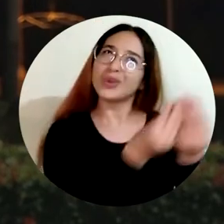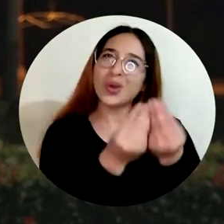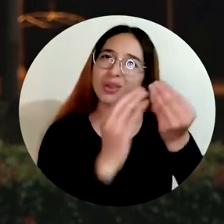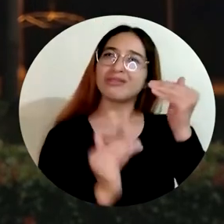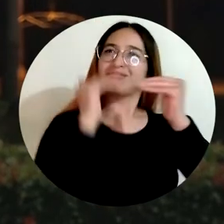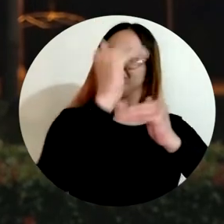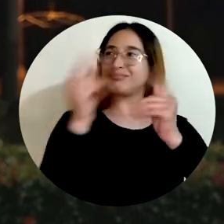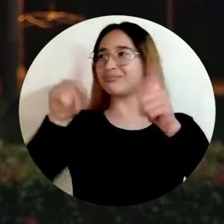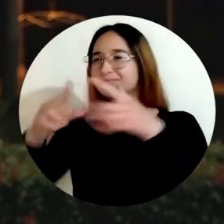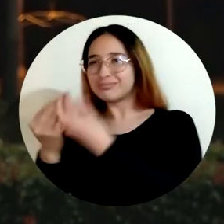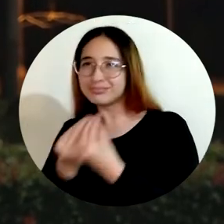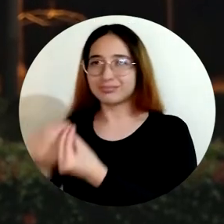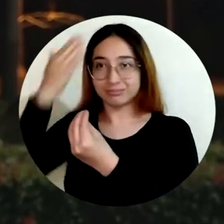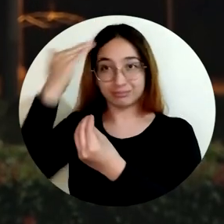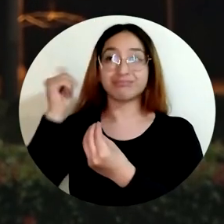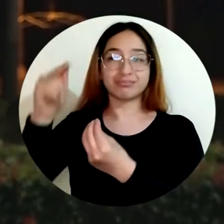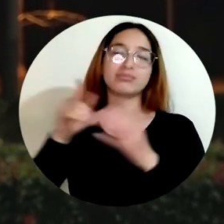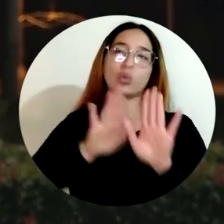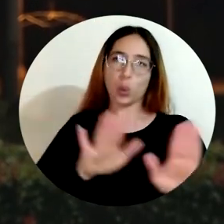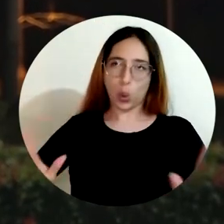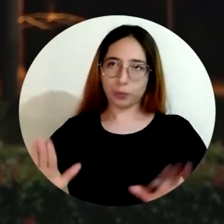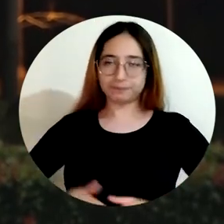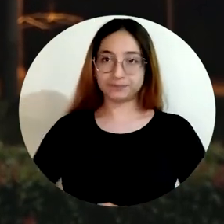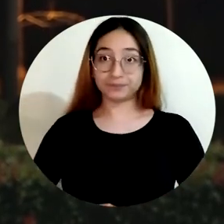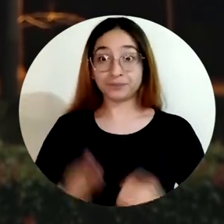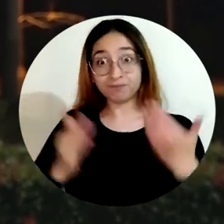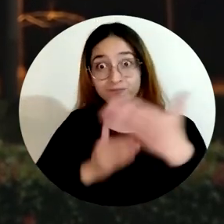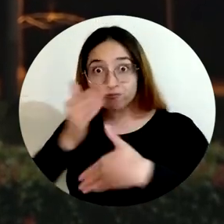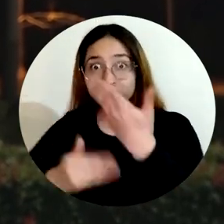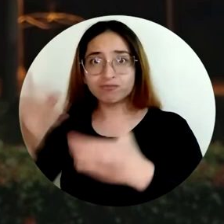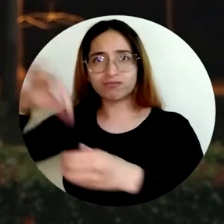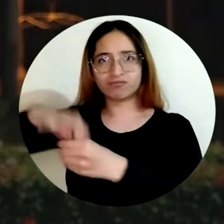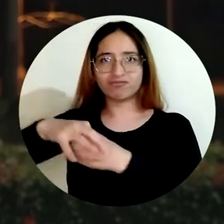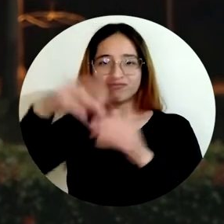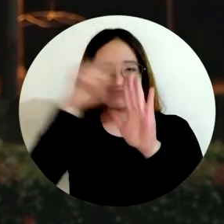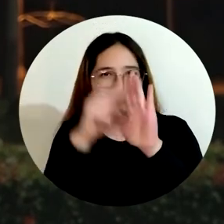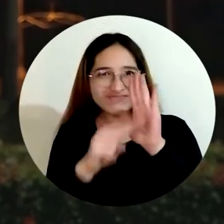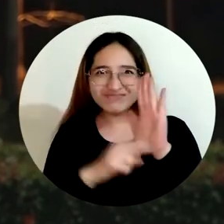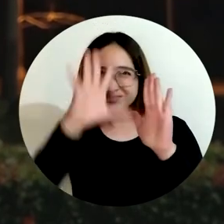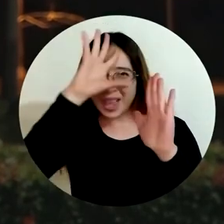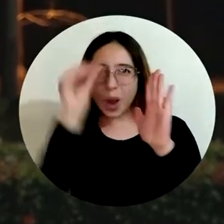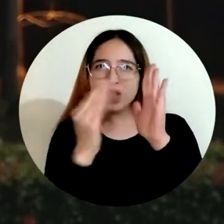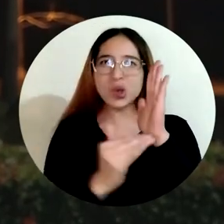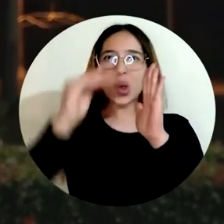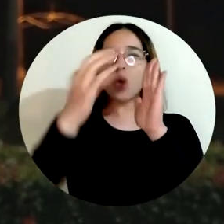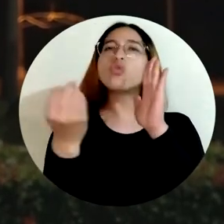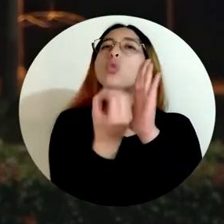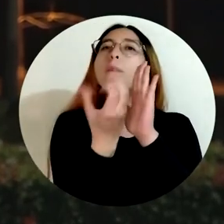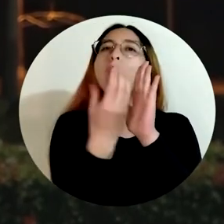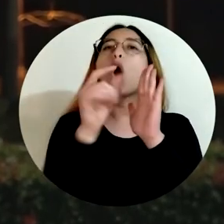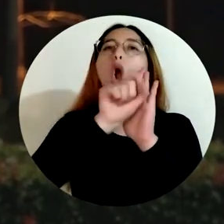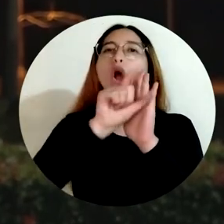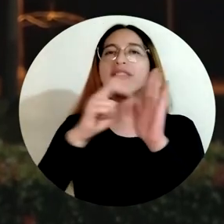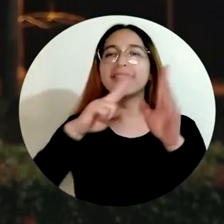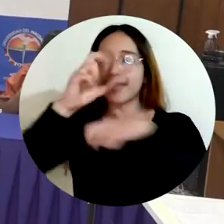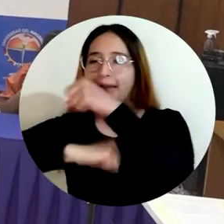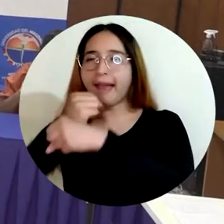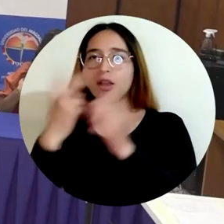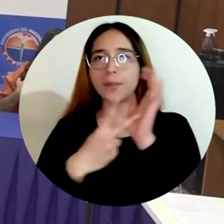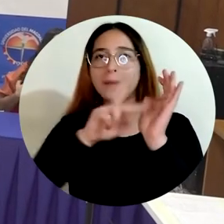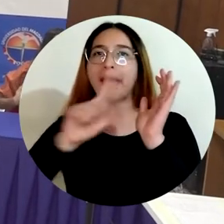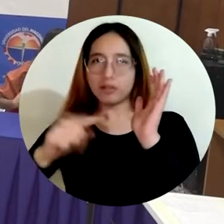personas seleccionadas para representarnos en los diferentes órganos como el Consejo Superior y el Consejo Academia.